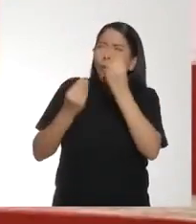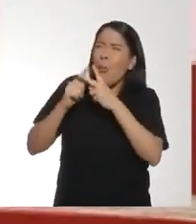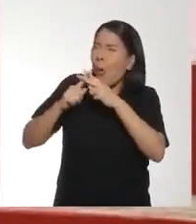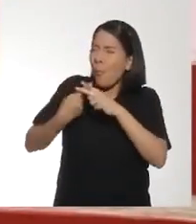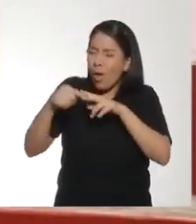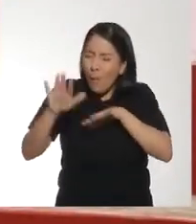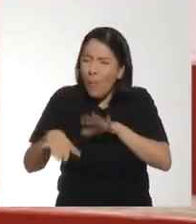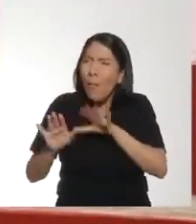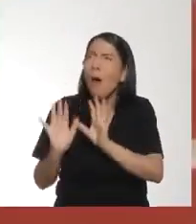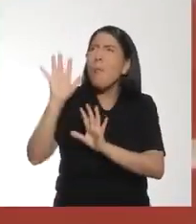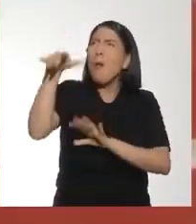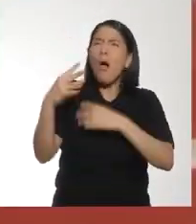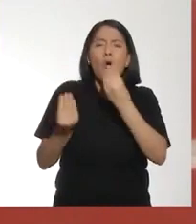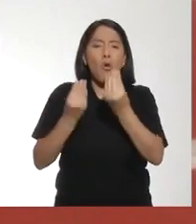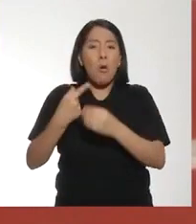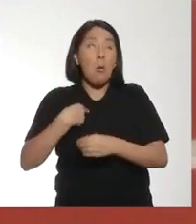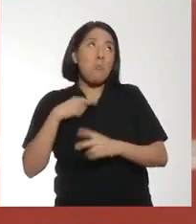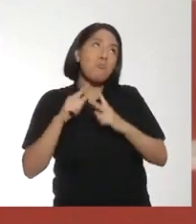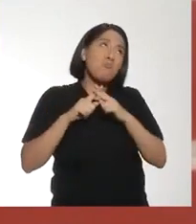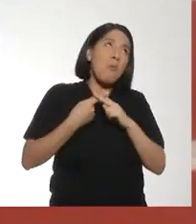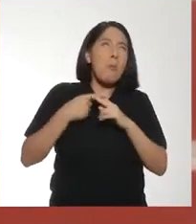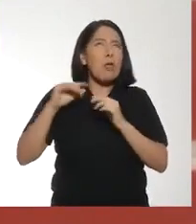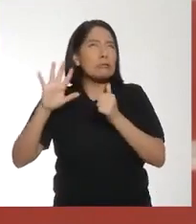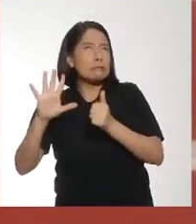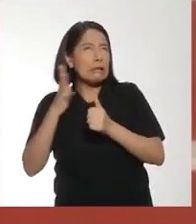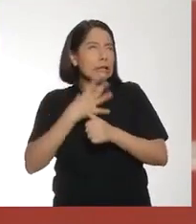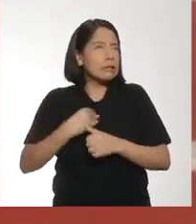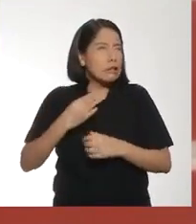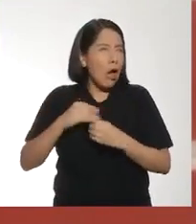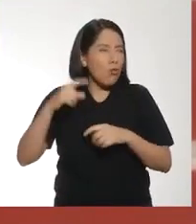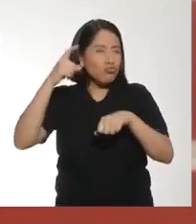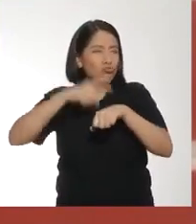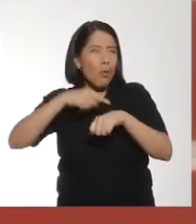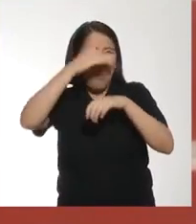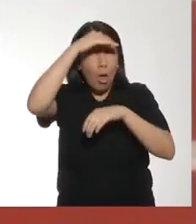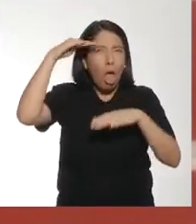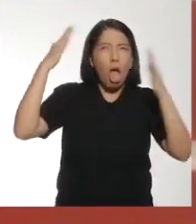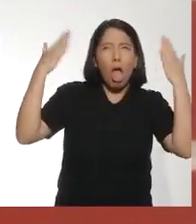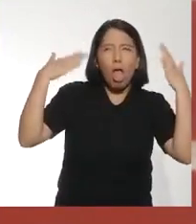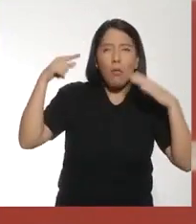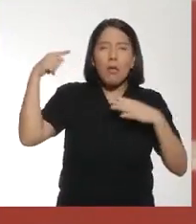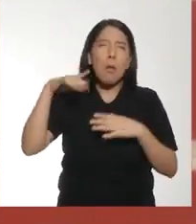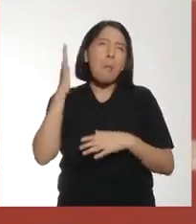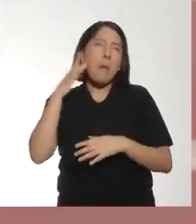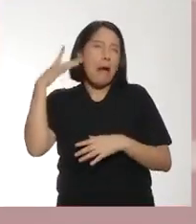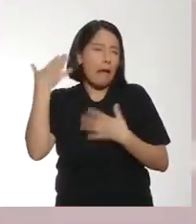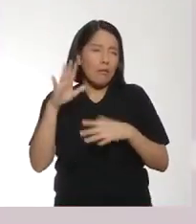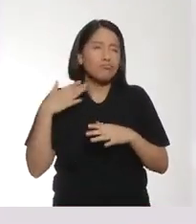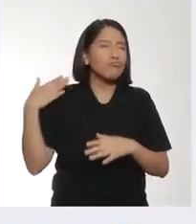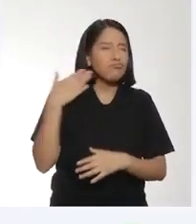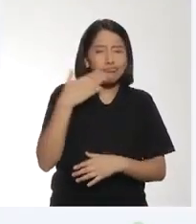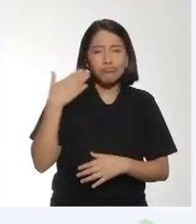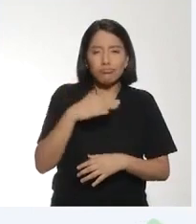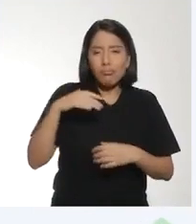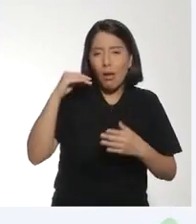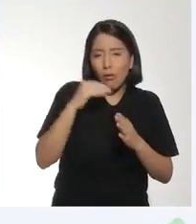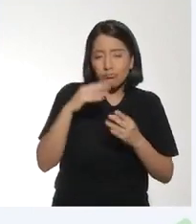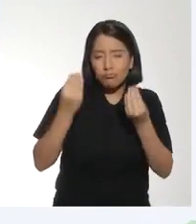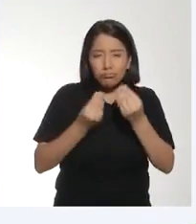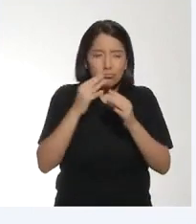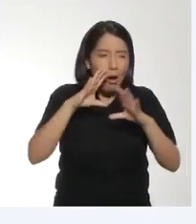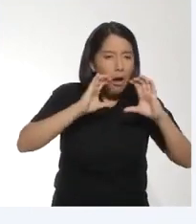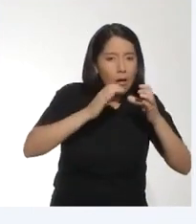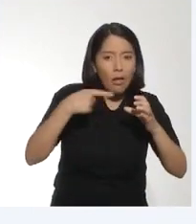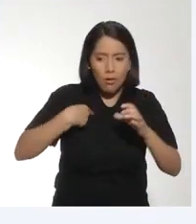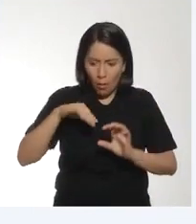inicias en la práctica de baloncesto? Bueno, yo empecé a los seis años como actividad de verano. Mi mamá siempre solía ponerme en diferentes actividades. Y bueno,